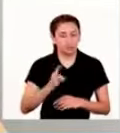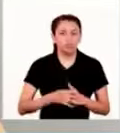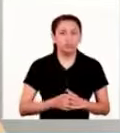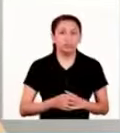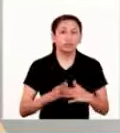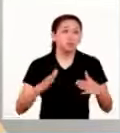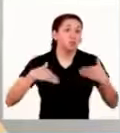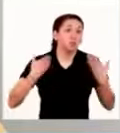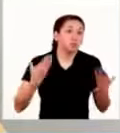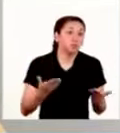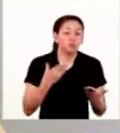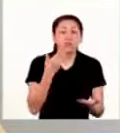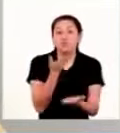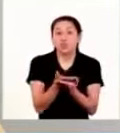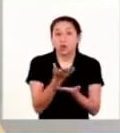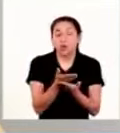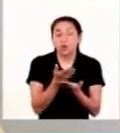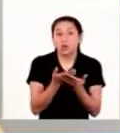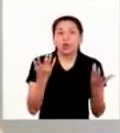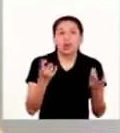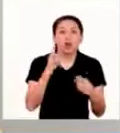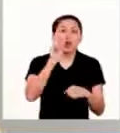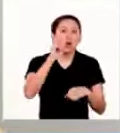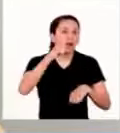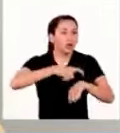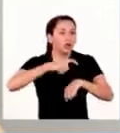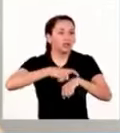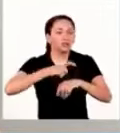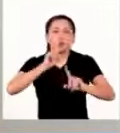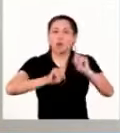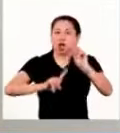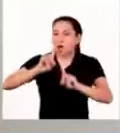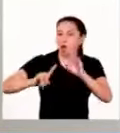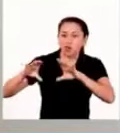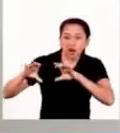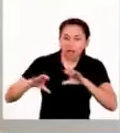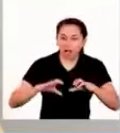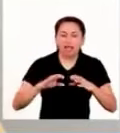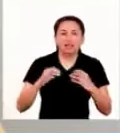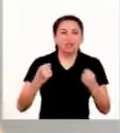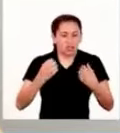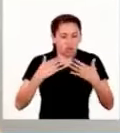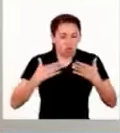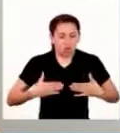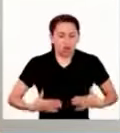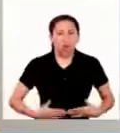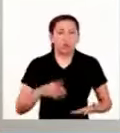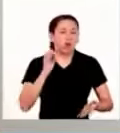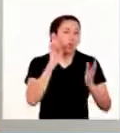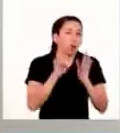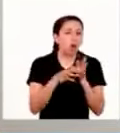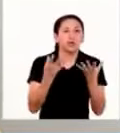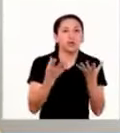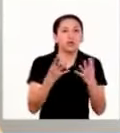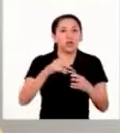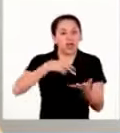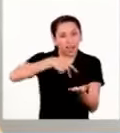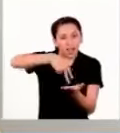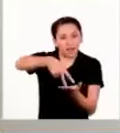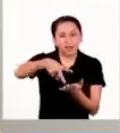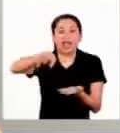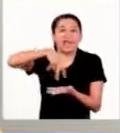podríamos proponer un cotidiano activo en el que hagan algunas actividades físicas como caminar